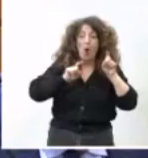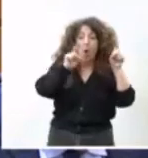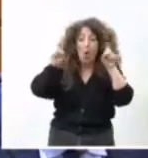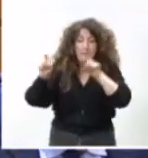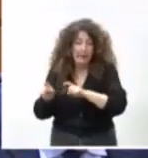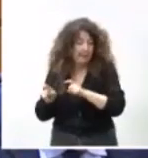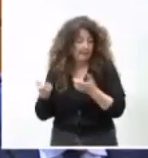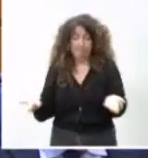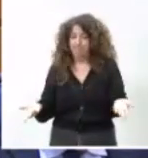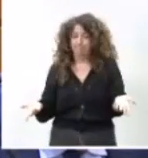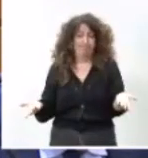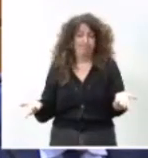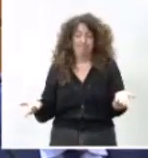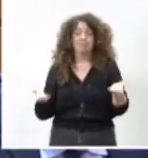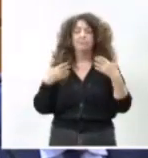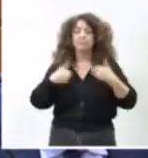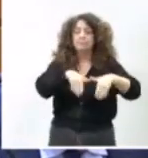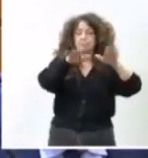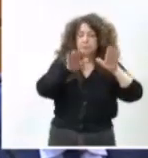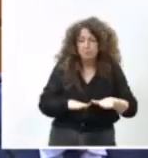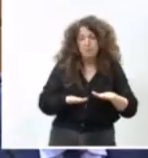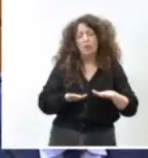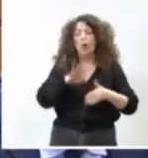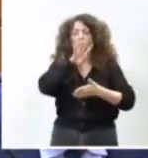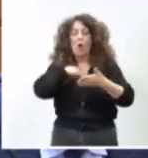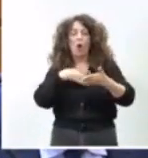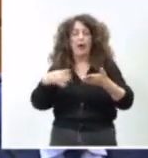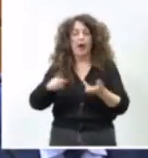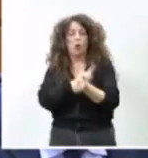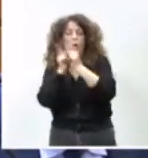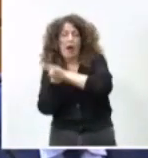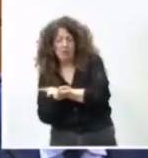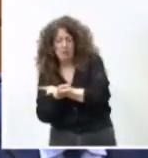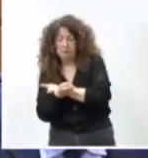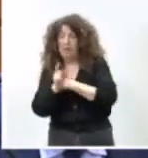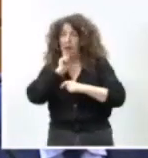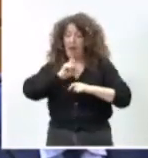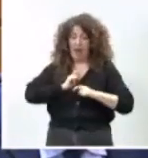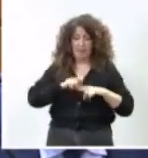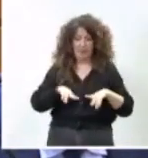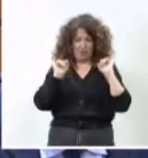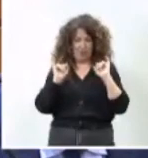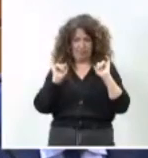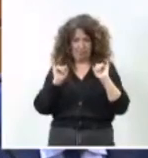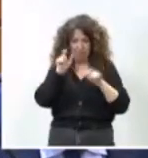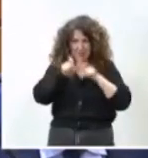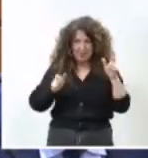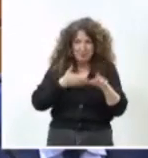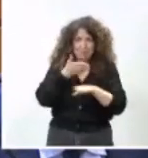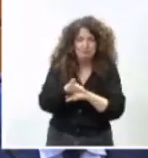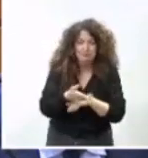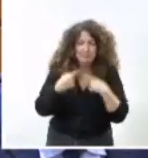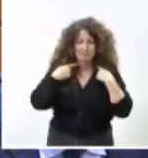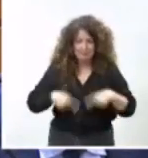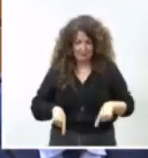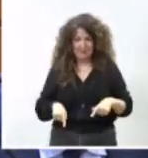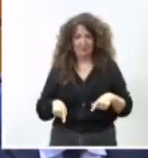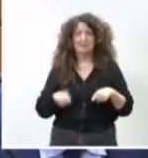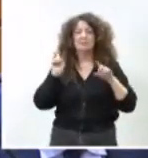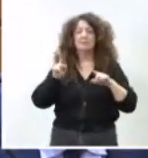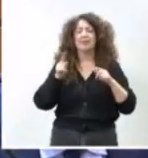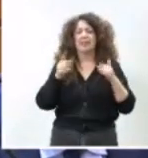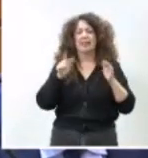personas usuarias. Cancelaciones o modificaciones de servicios de un minuto a otro sin informar a las personas usuarias. Los